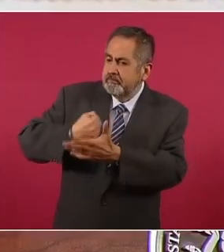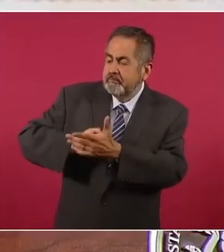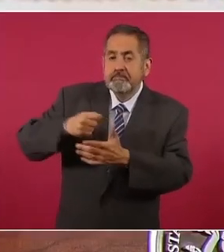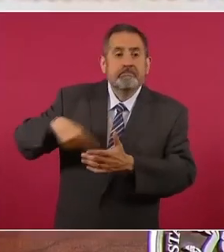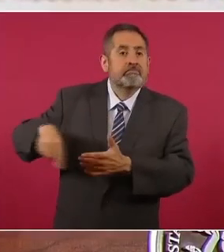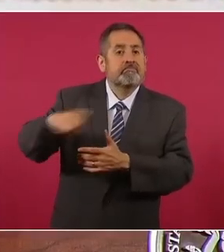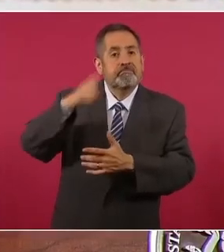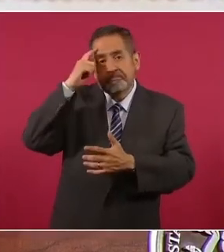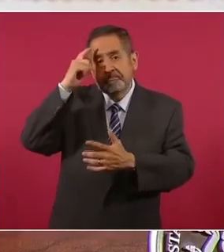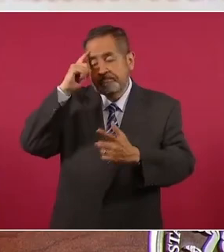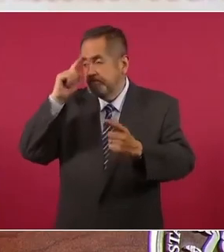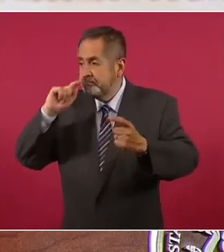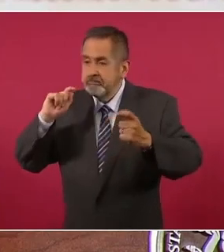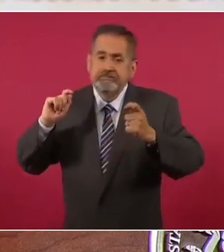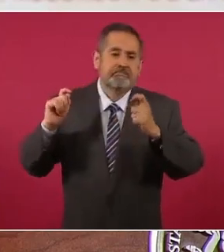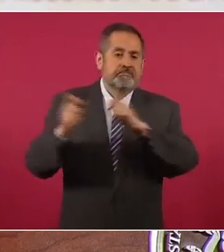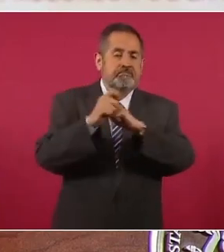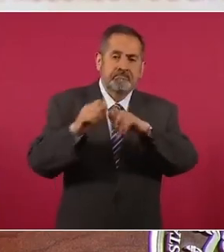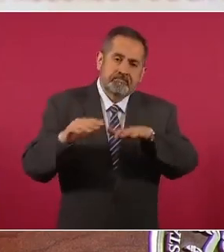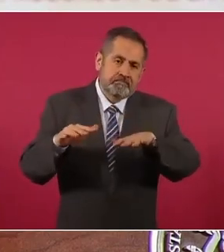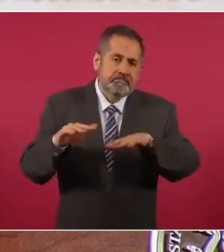y ver